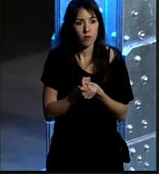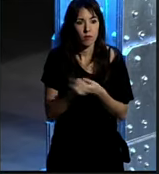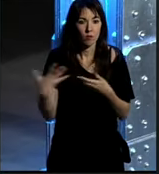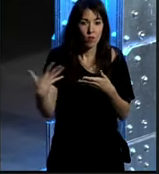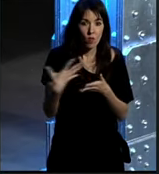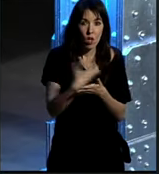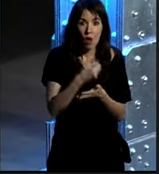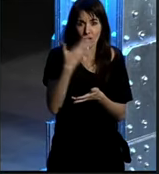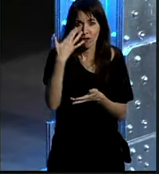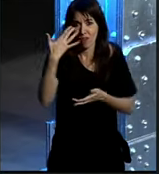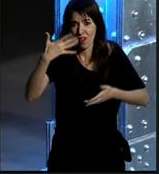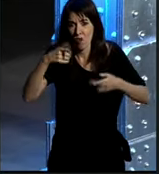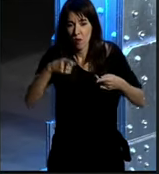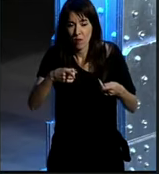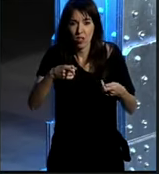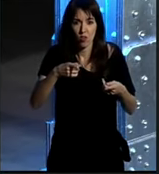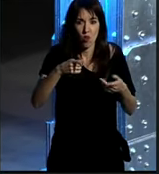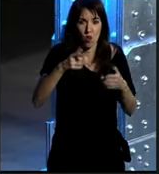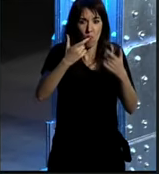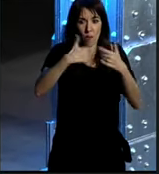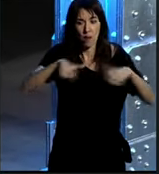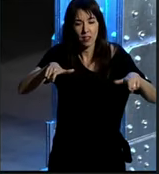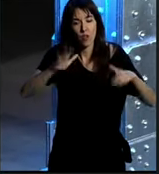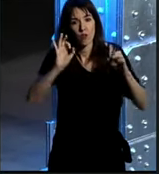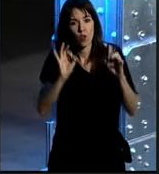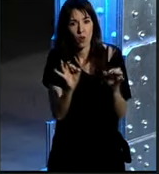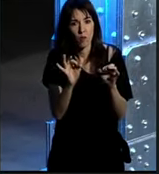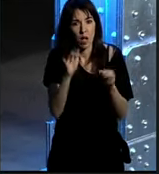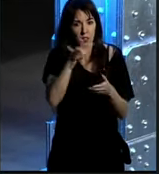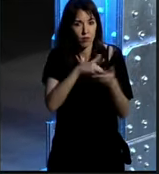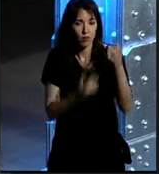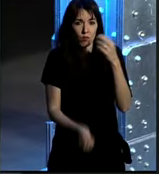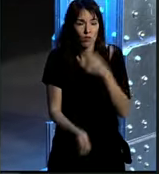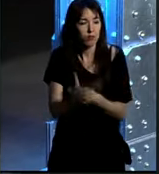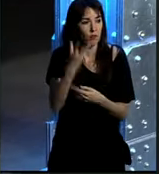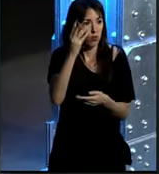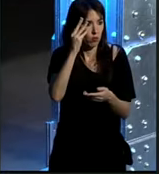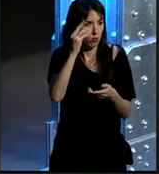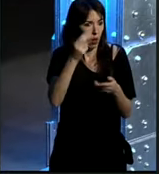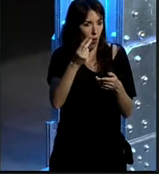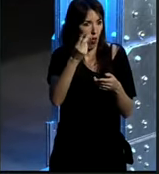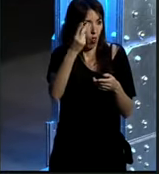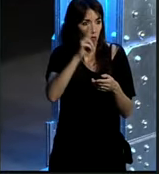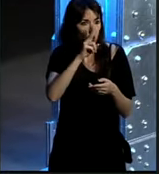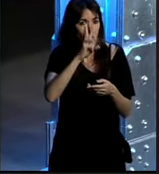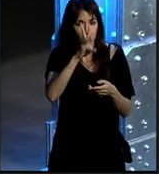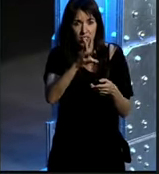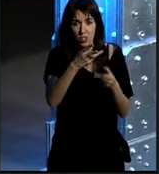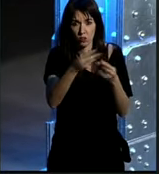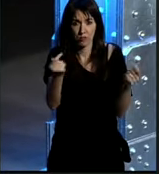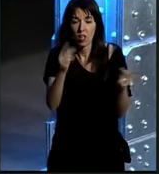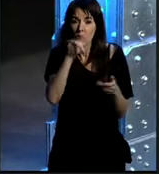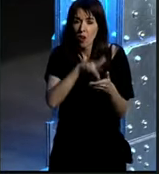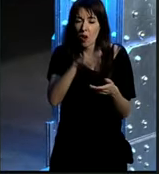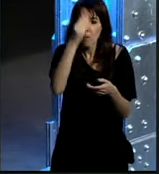todo este fenómeno de plataformas que surgen y que muchas veces desaparecen a los dos o tres años yo creo que vamos a existir a un